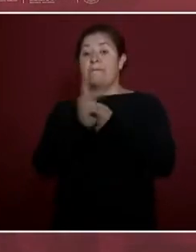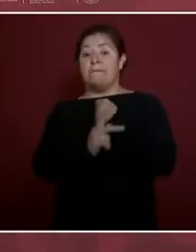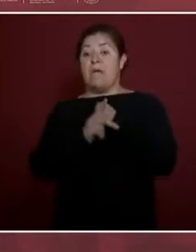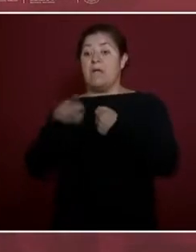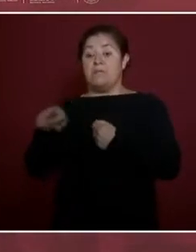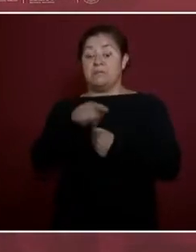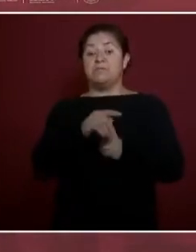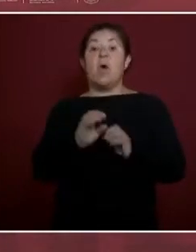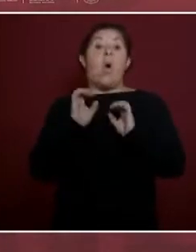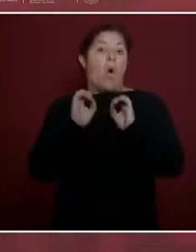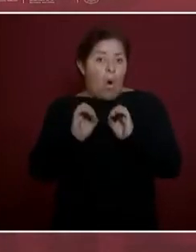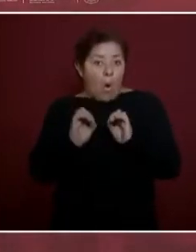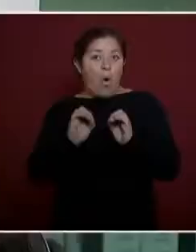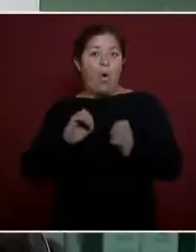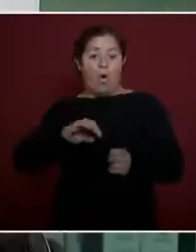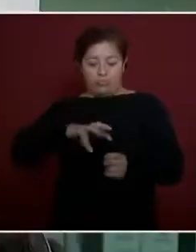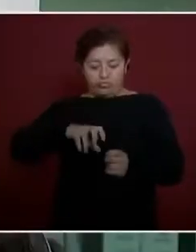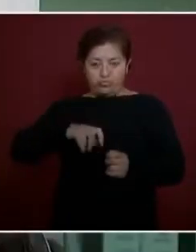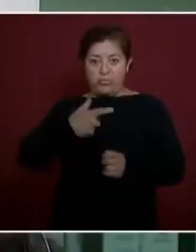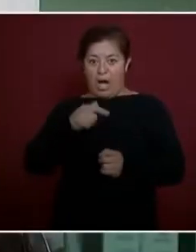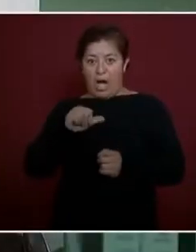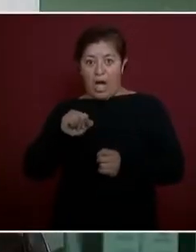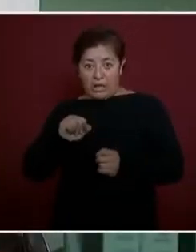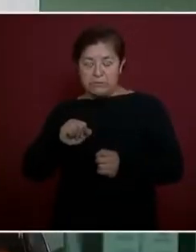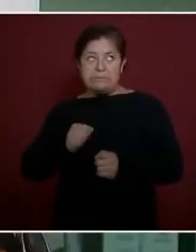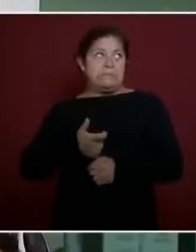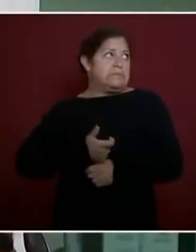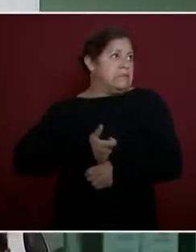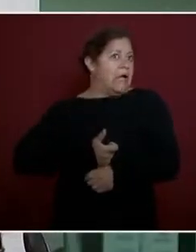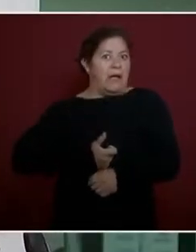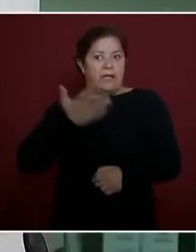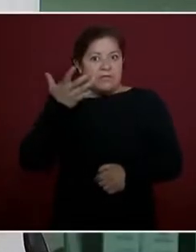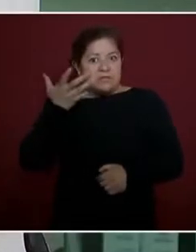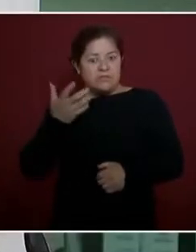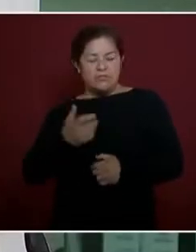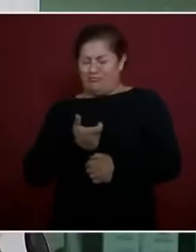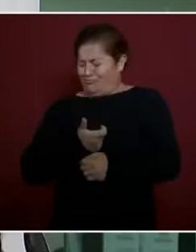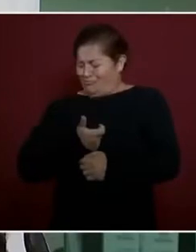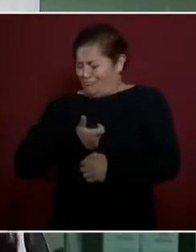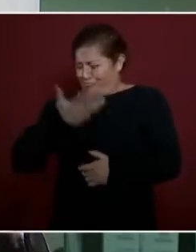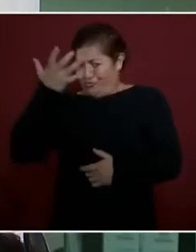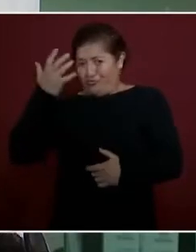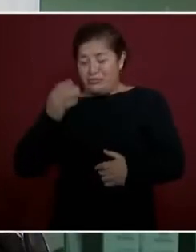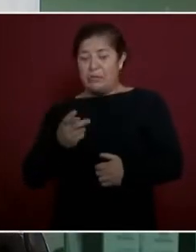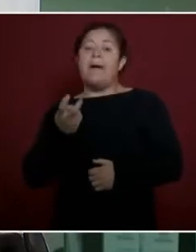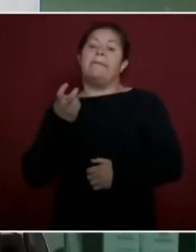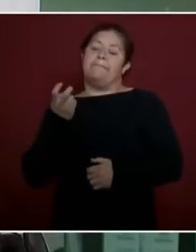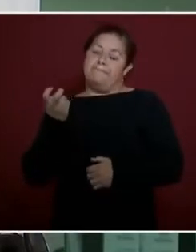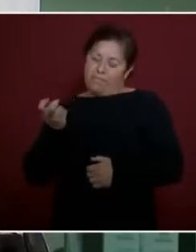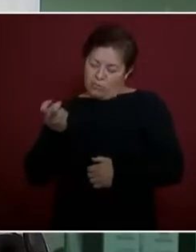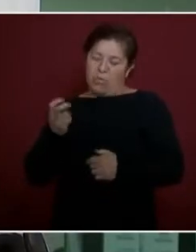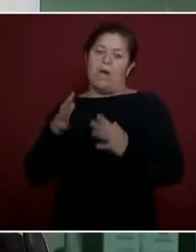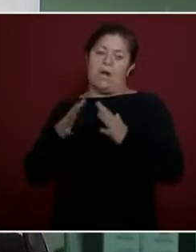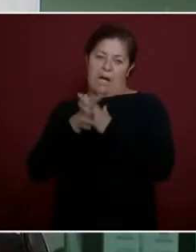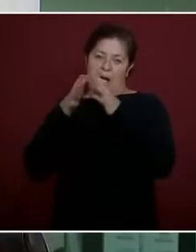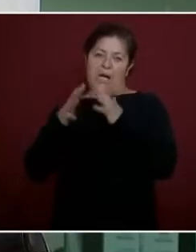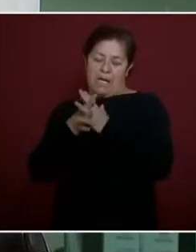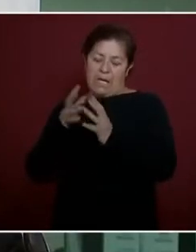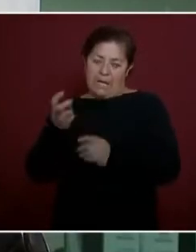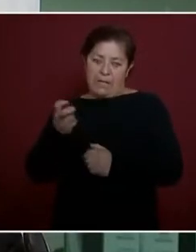se fue a las nubes por esa guerra. Ahora